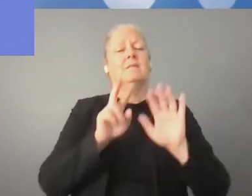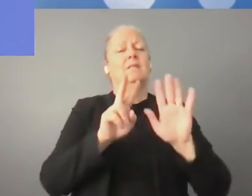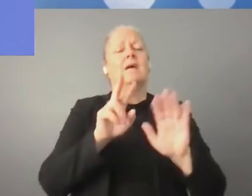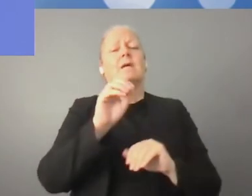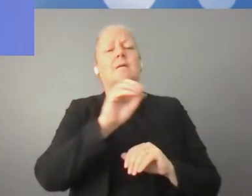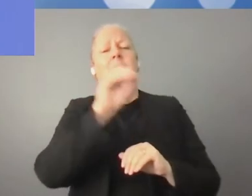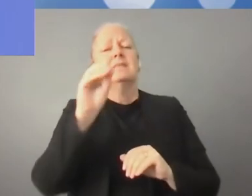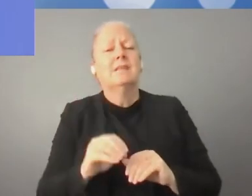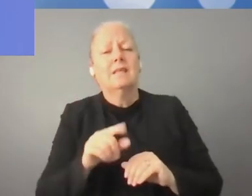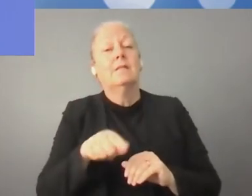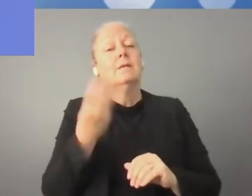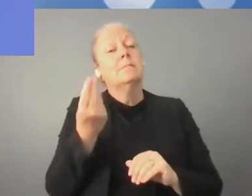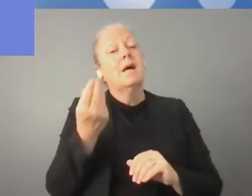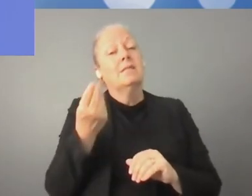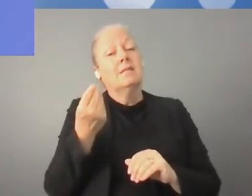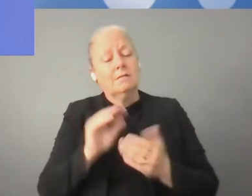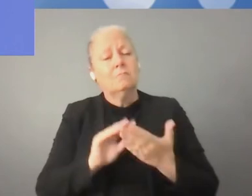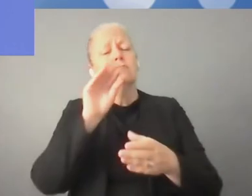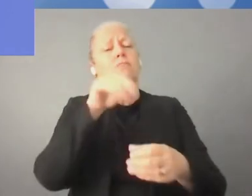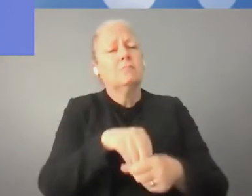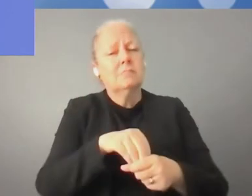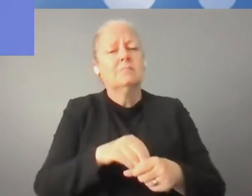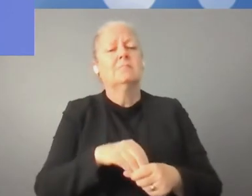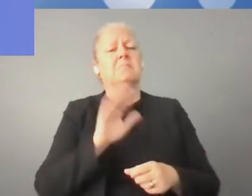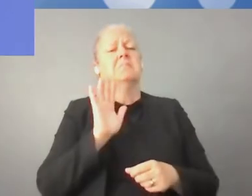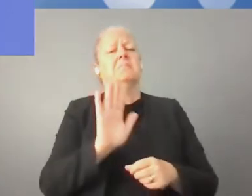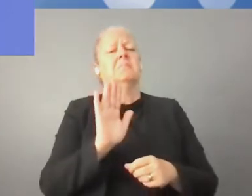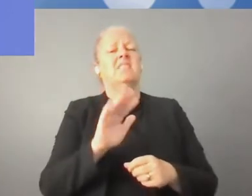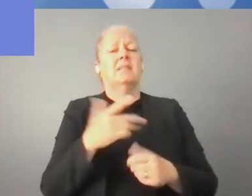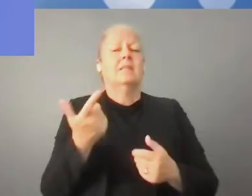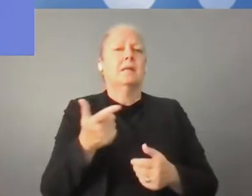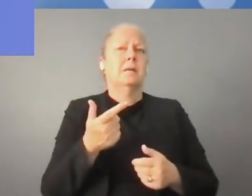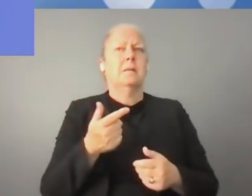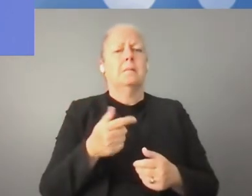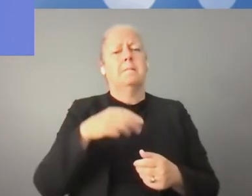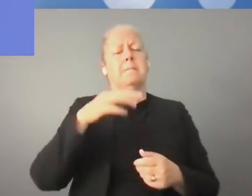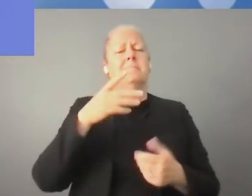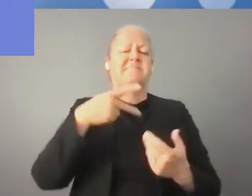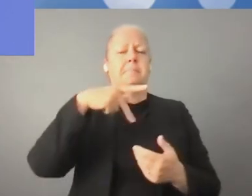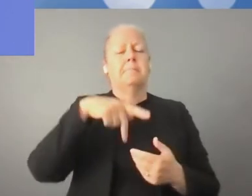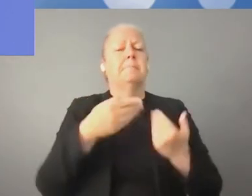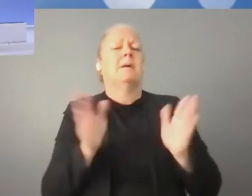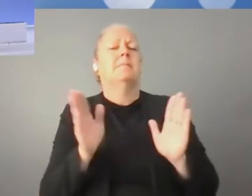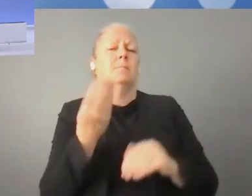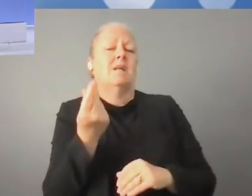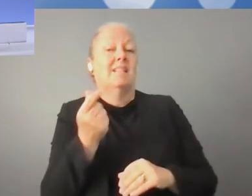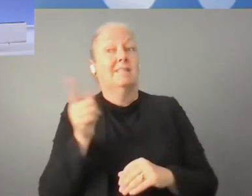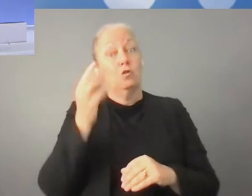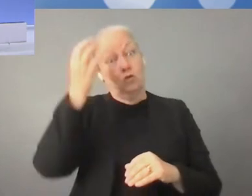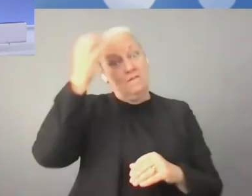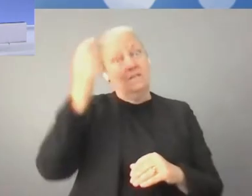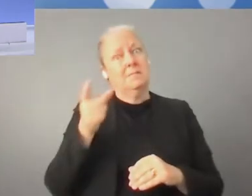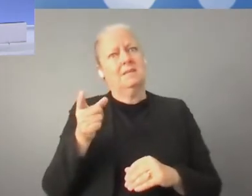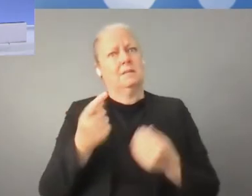dinámico. Gracias. En Polonia en este momento, el 70% del dinero invertido